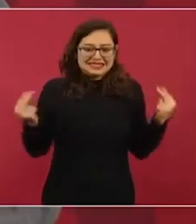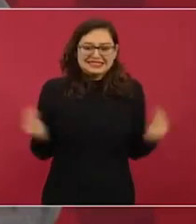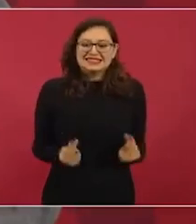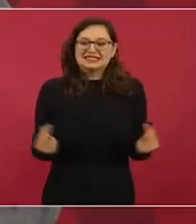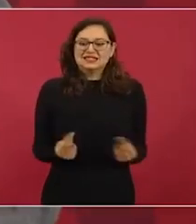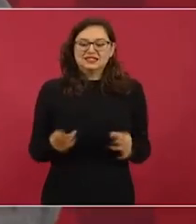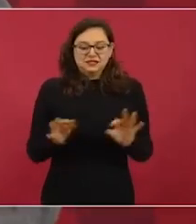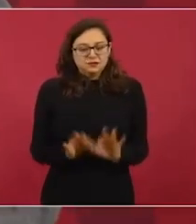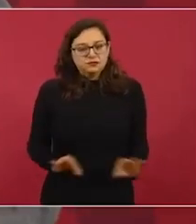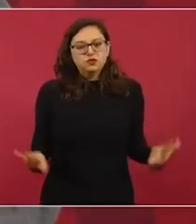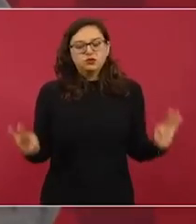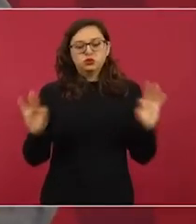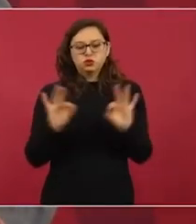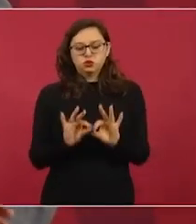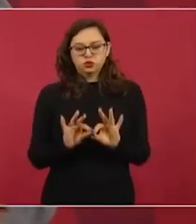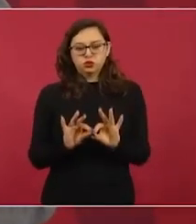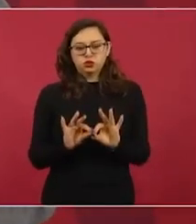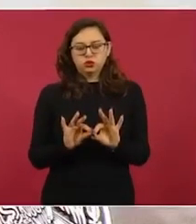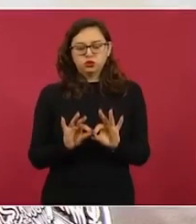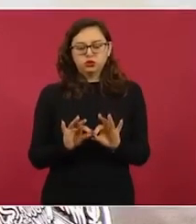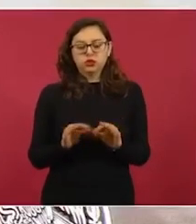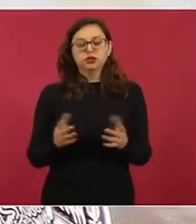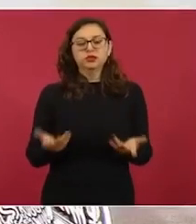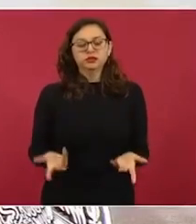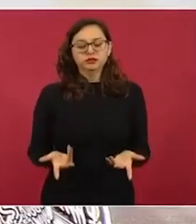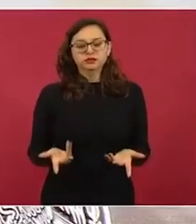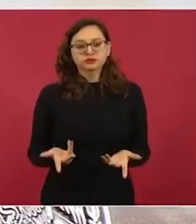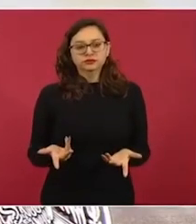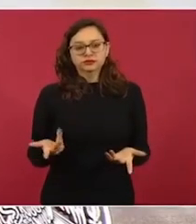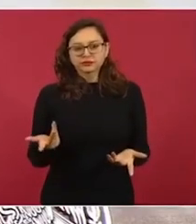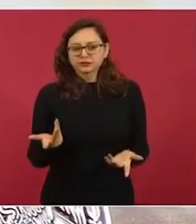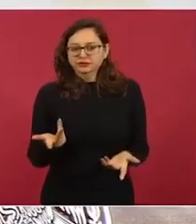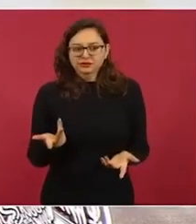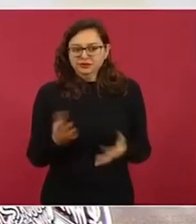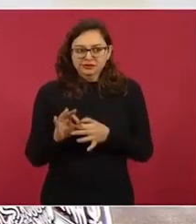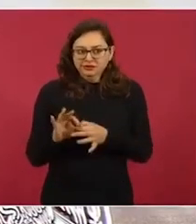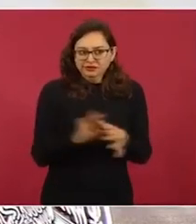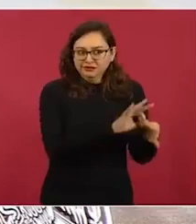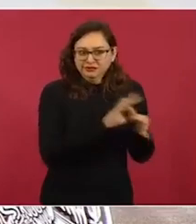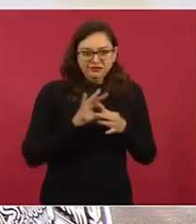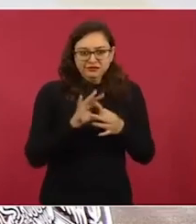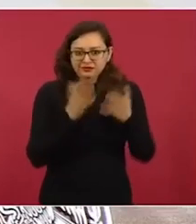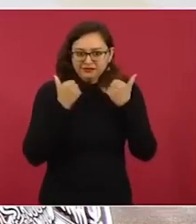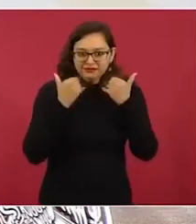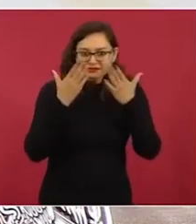porque de lo contrario, ya lo vimos ayer,